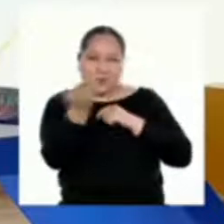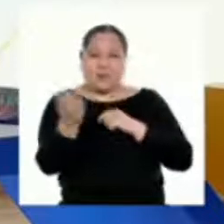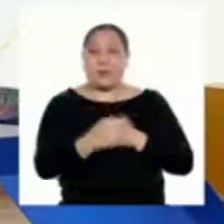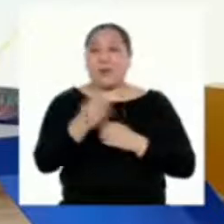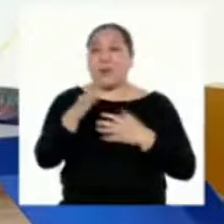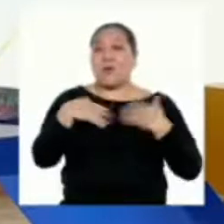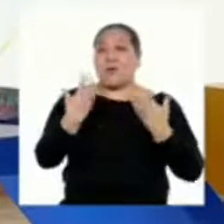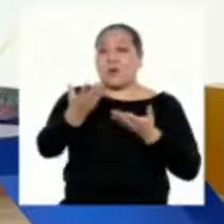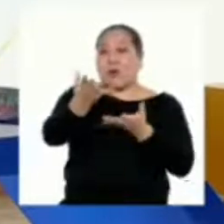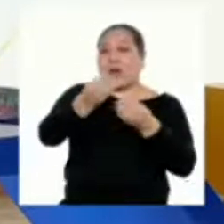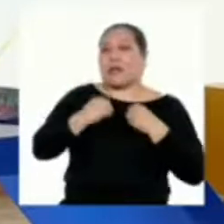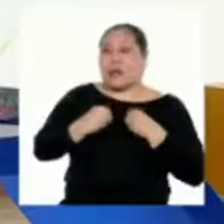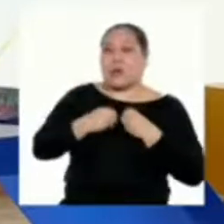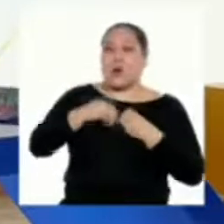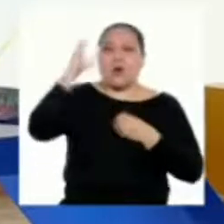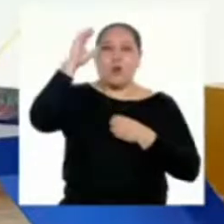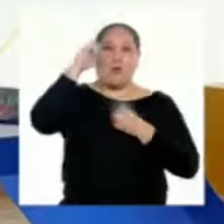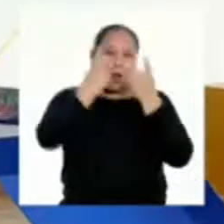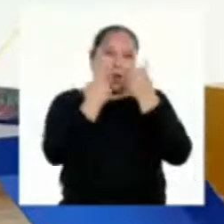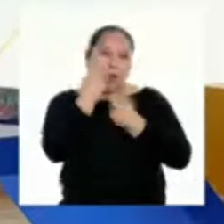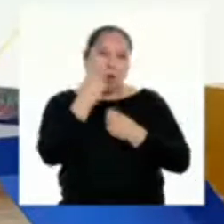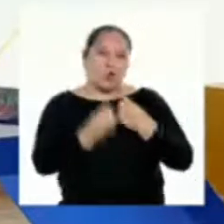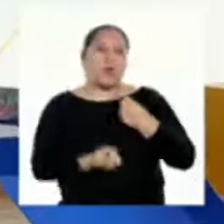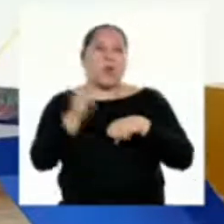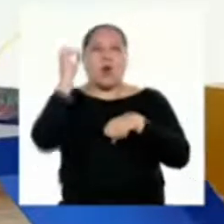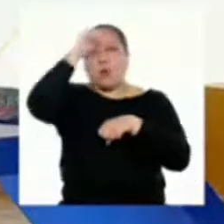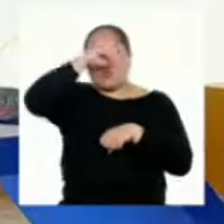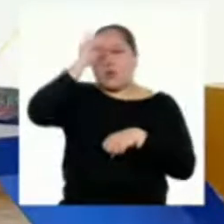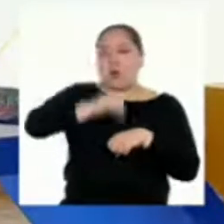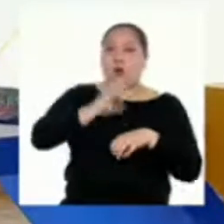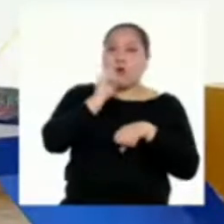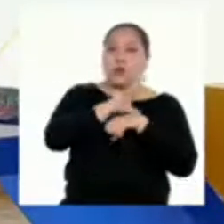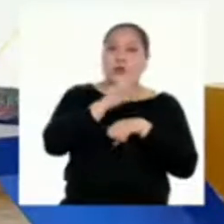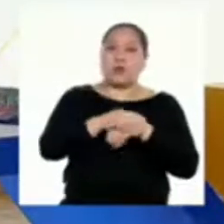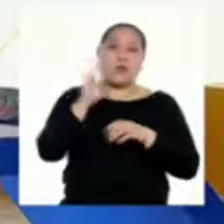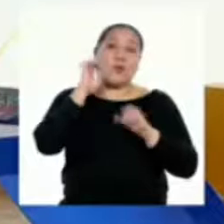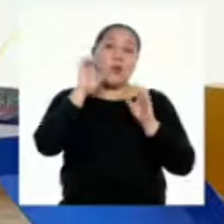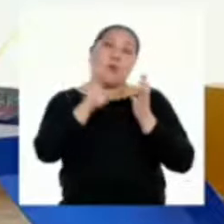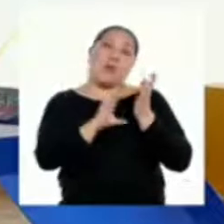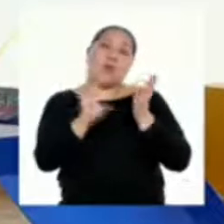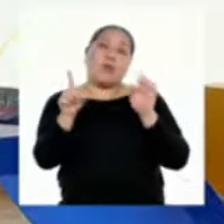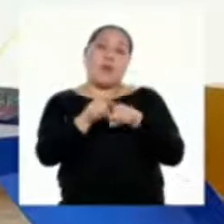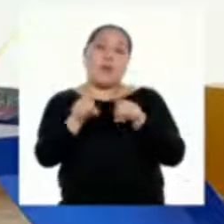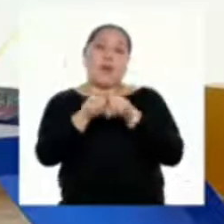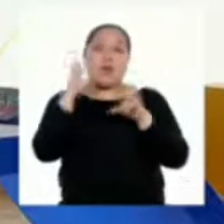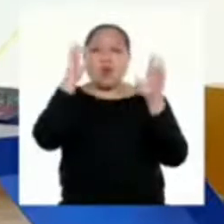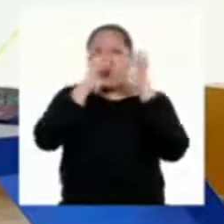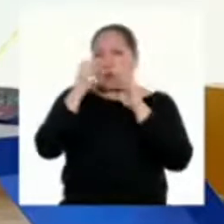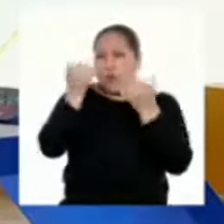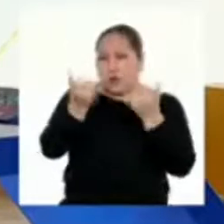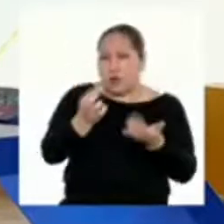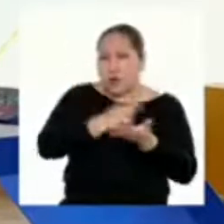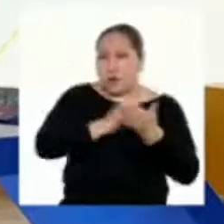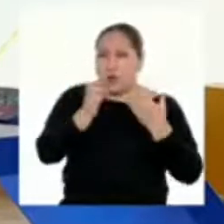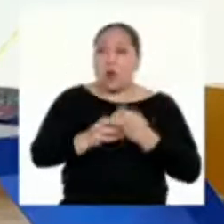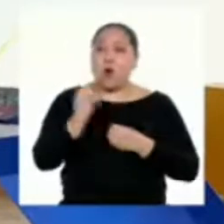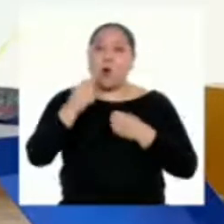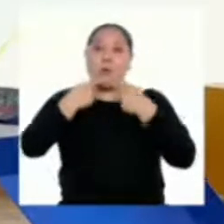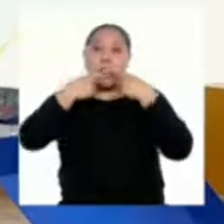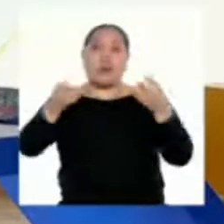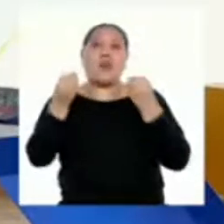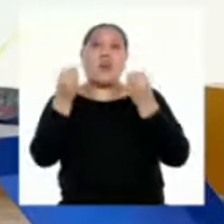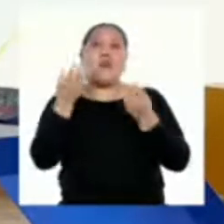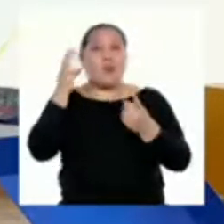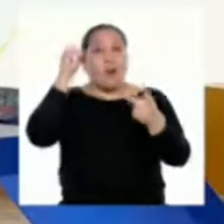consultas opiniones o sugerencias como algunas dudas sobre la sesión del día de hoy o un mensaje de cómo les fue en los retos que hemos